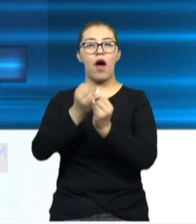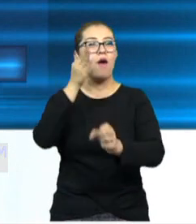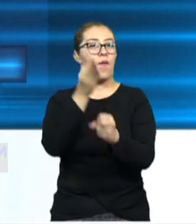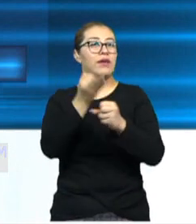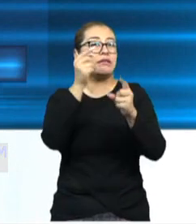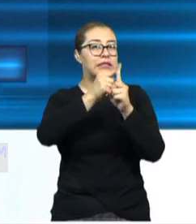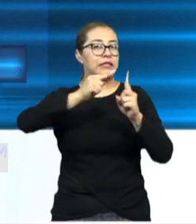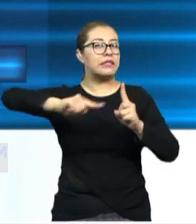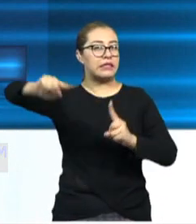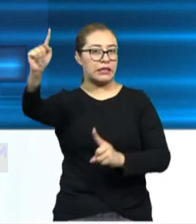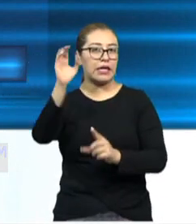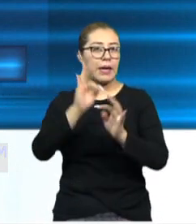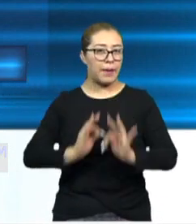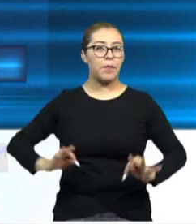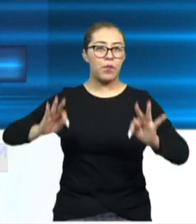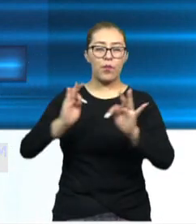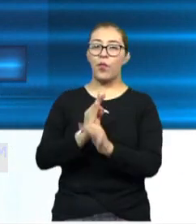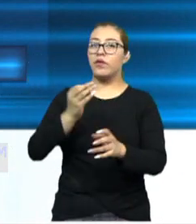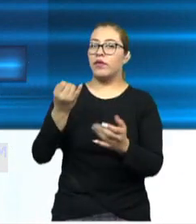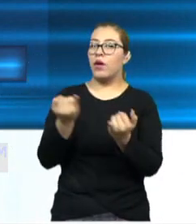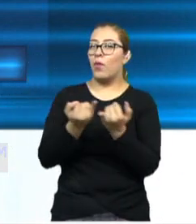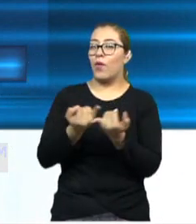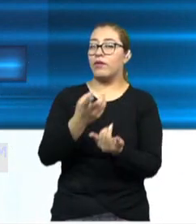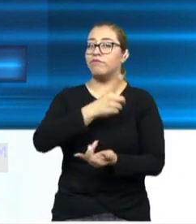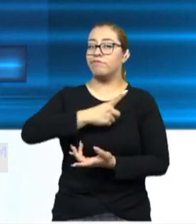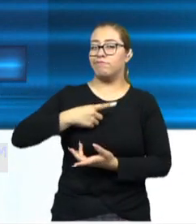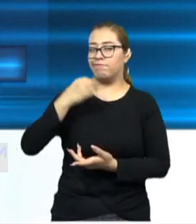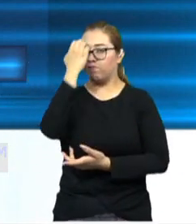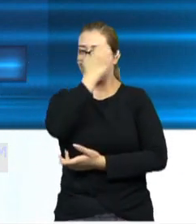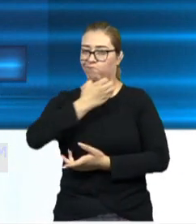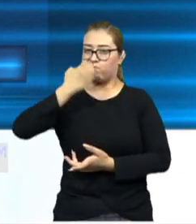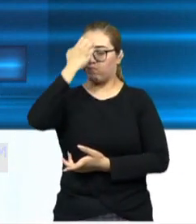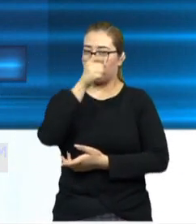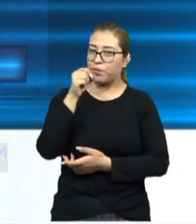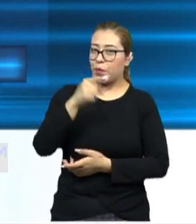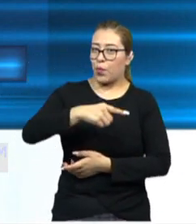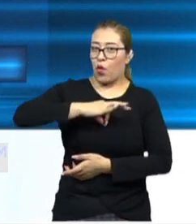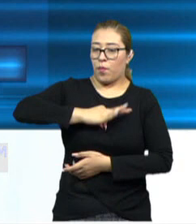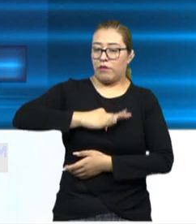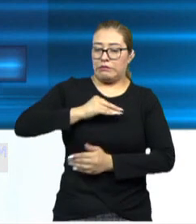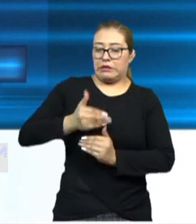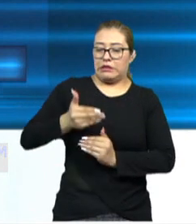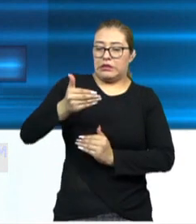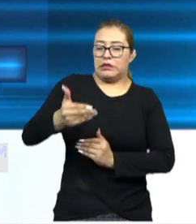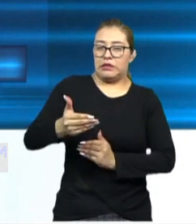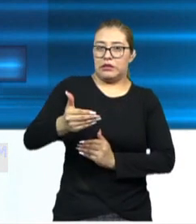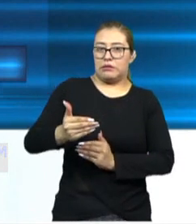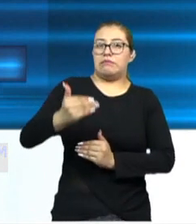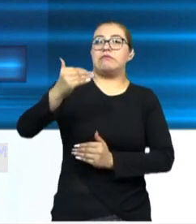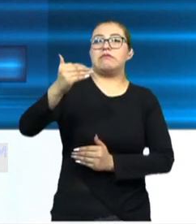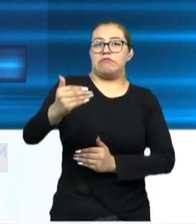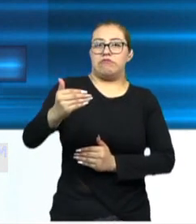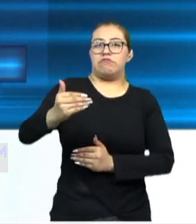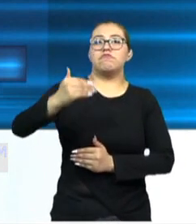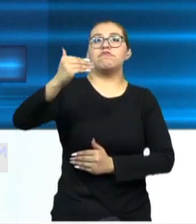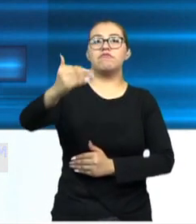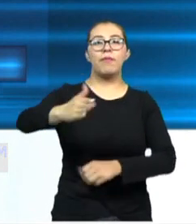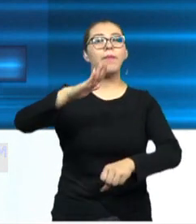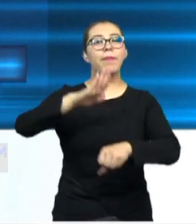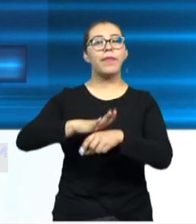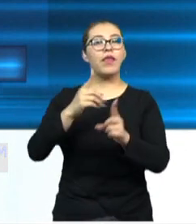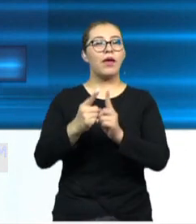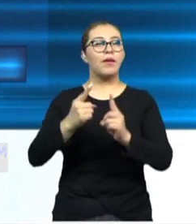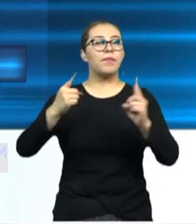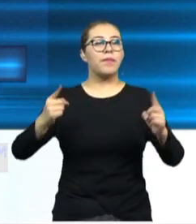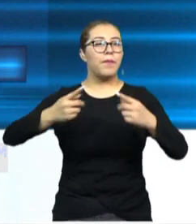importante. Sin embargo, también hay que reconocer que la epidemia se ha ido prolongando gracias a las medidas de distanciamiento social.